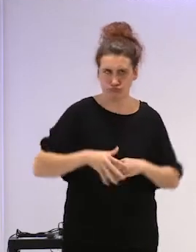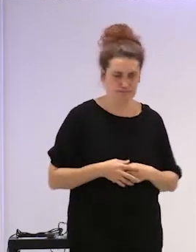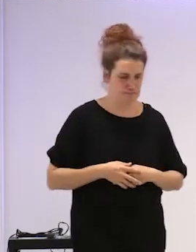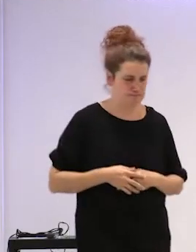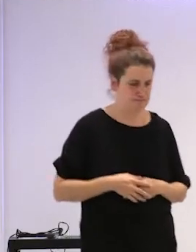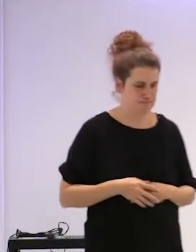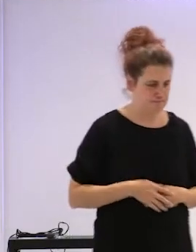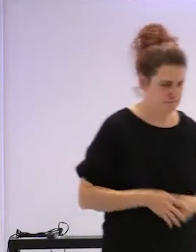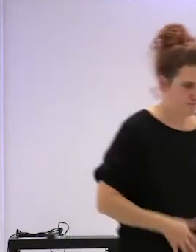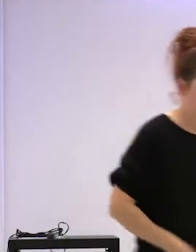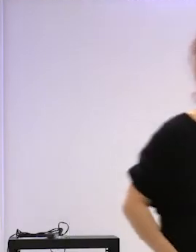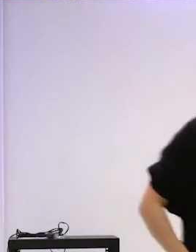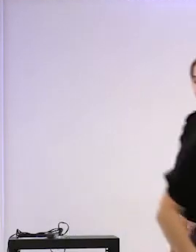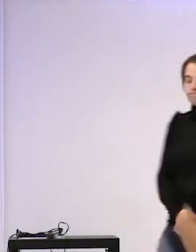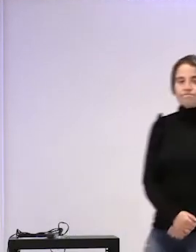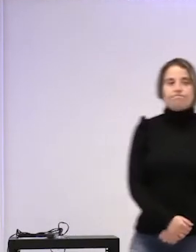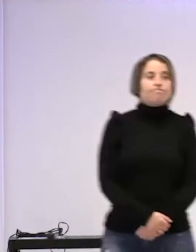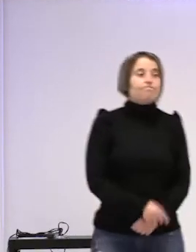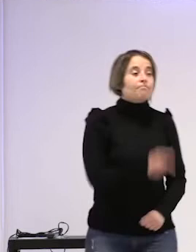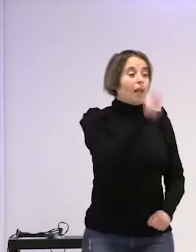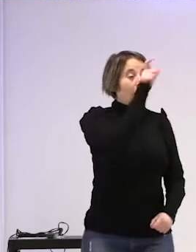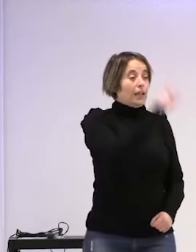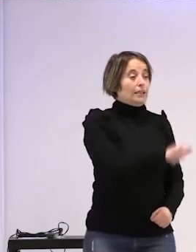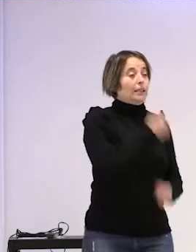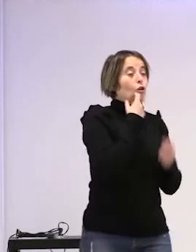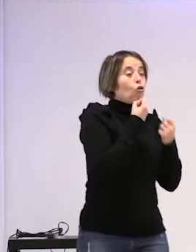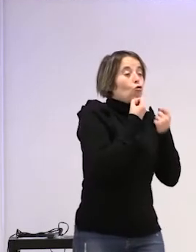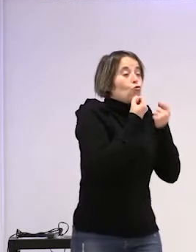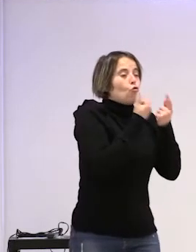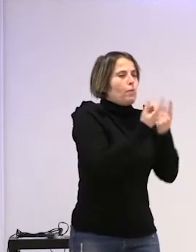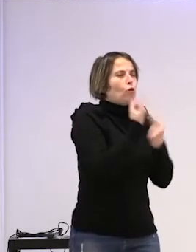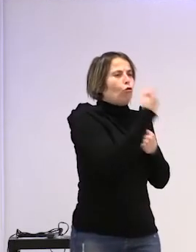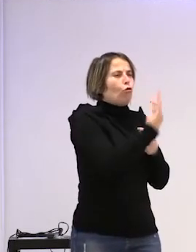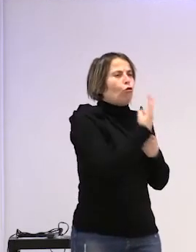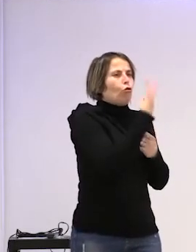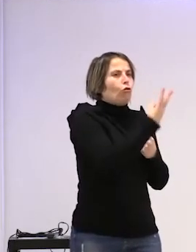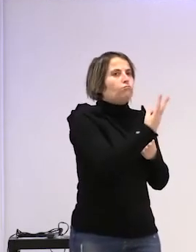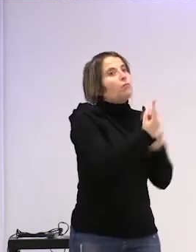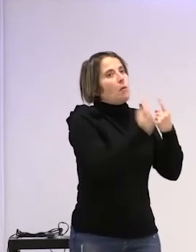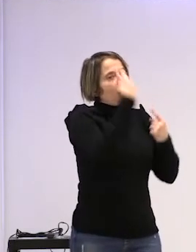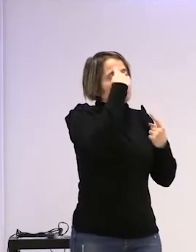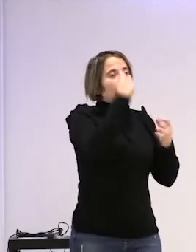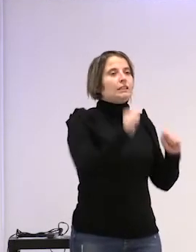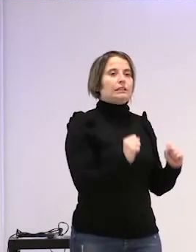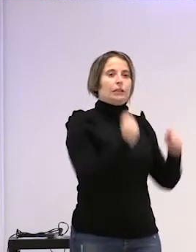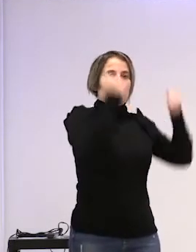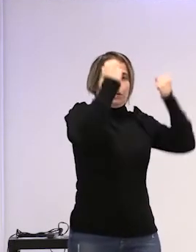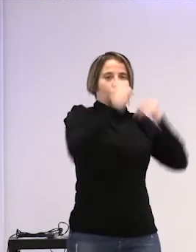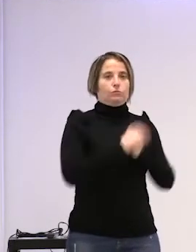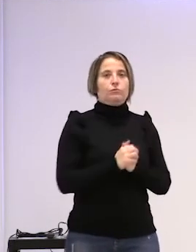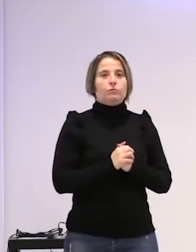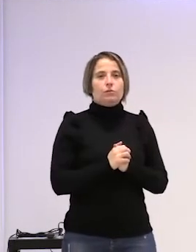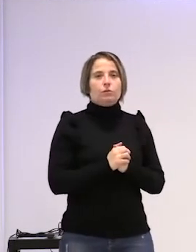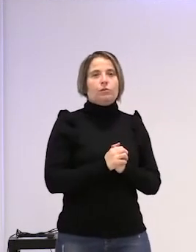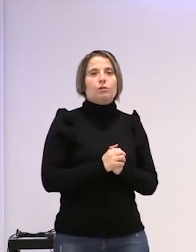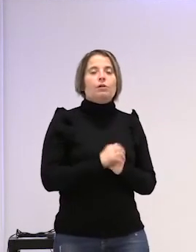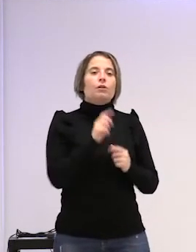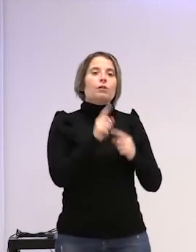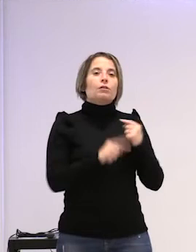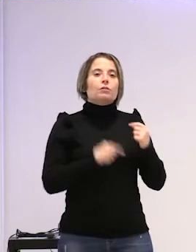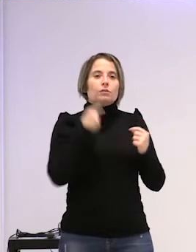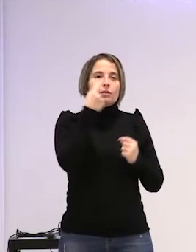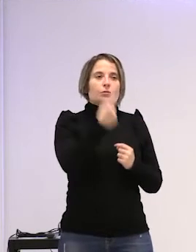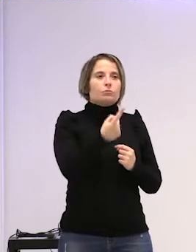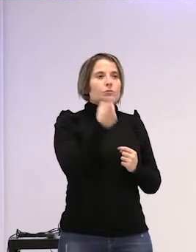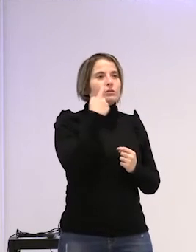Le ayudaron los números en algún momento dado la salvaron. Luego ya tuvieron